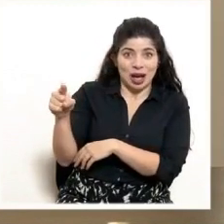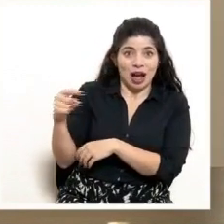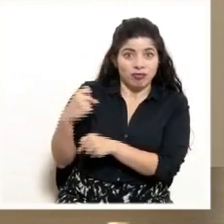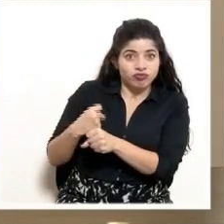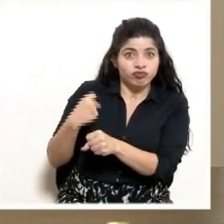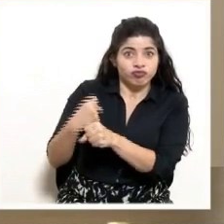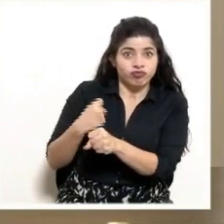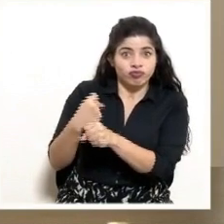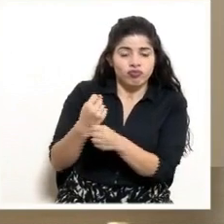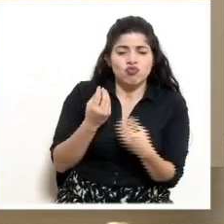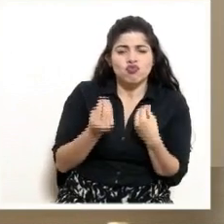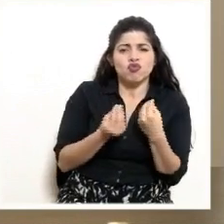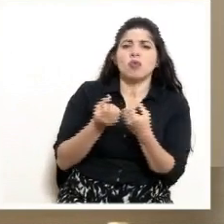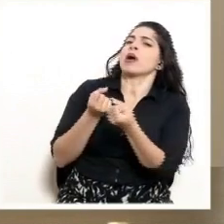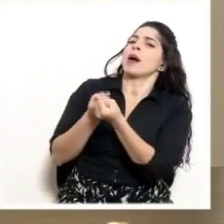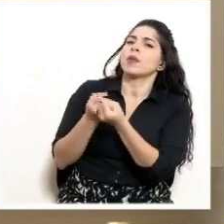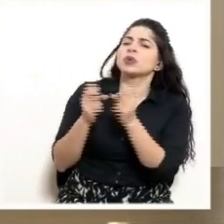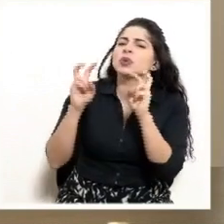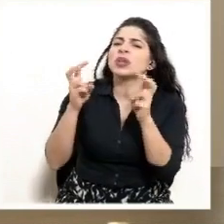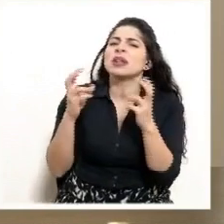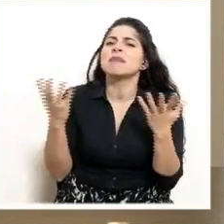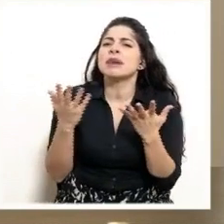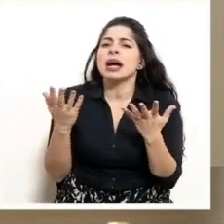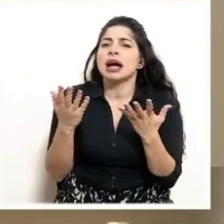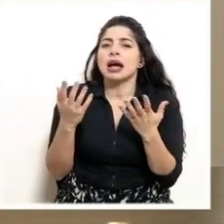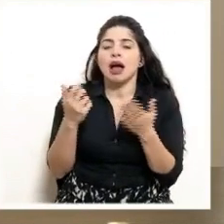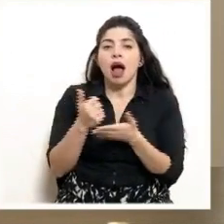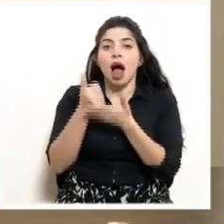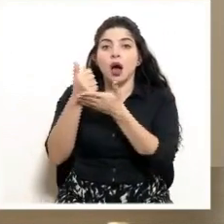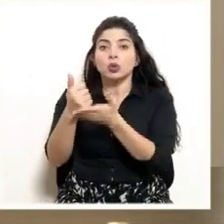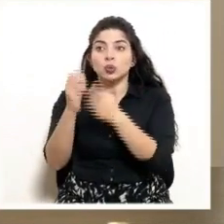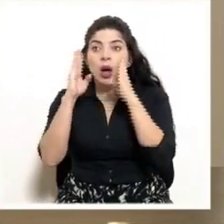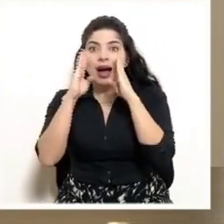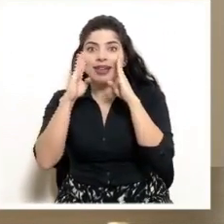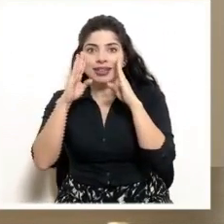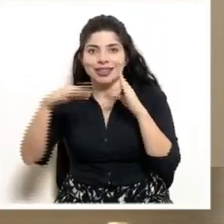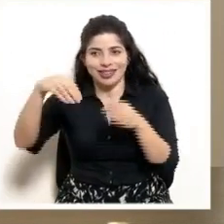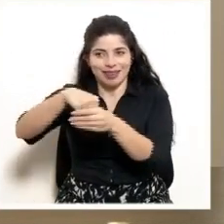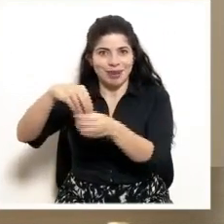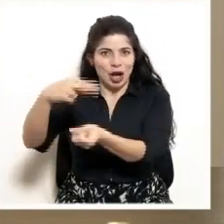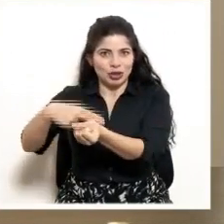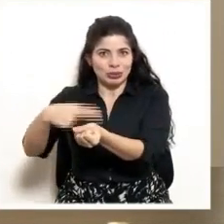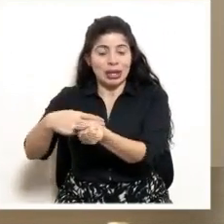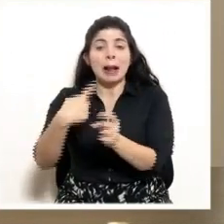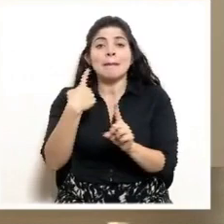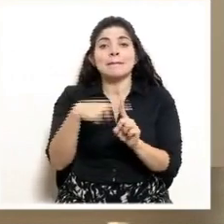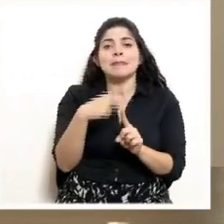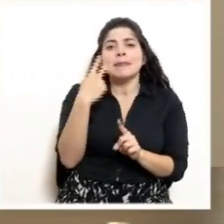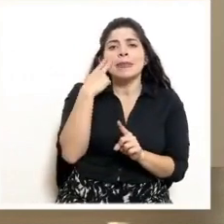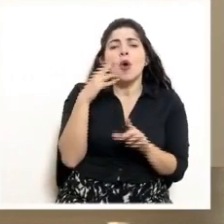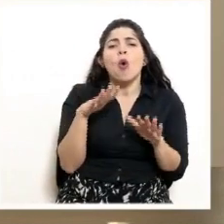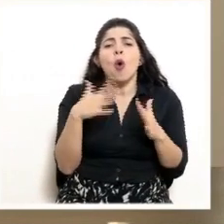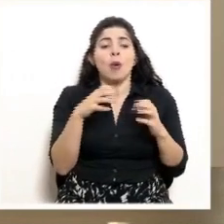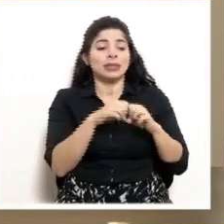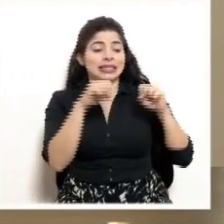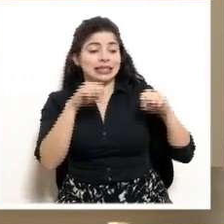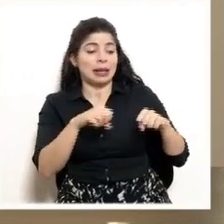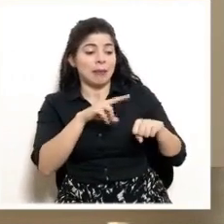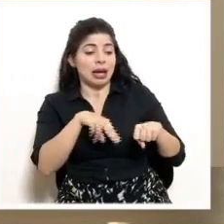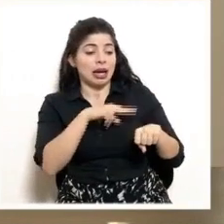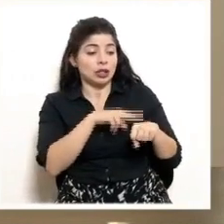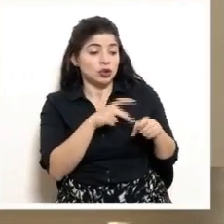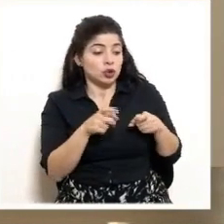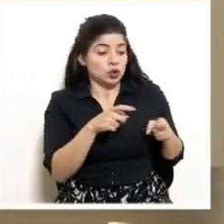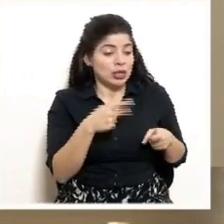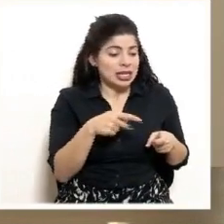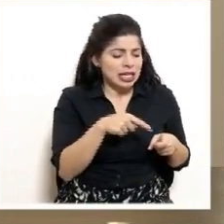en el tema de atención hospitalaria y ver de qué manera el Sistema Nacional de Gestión del Riesgo